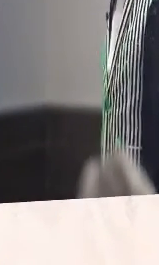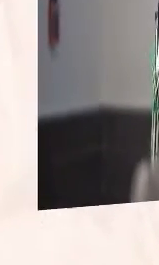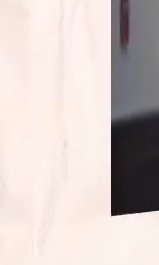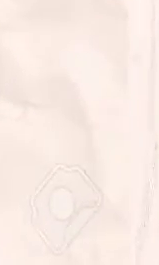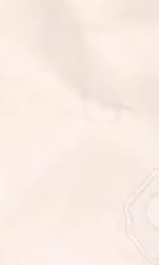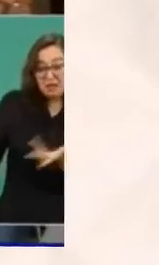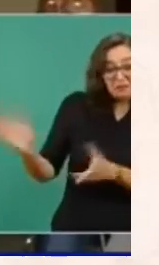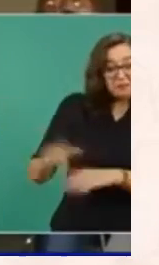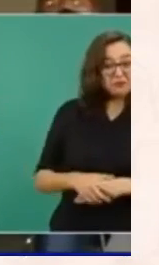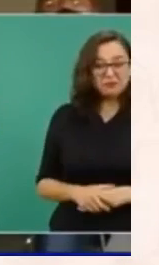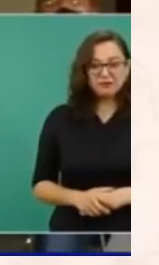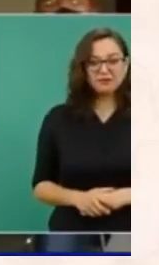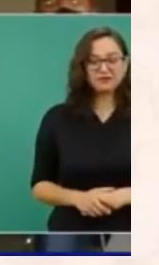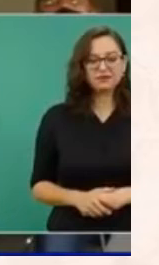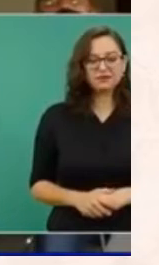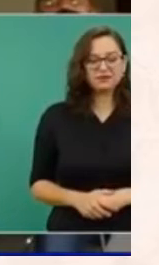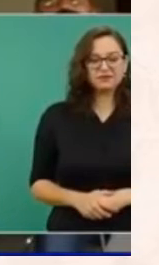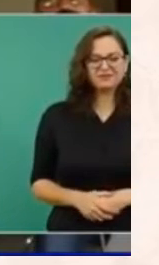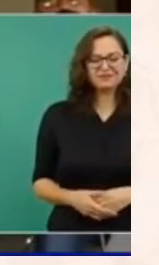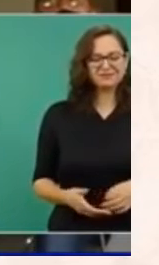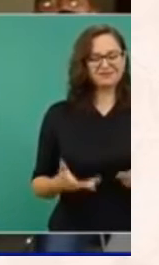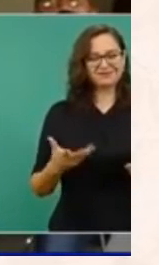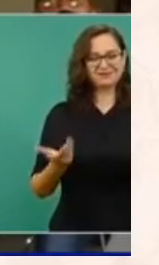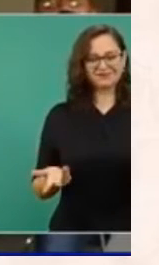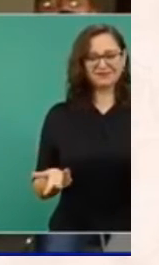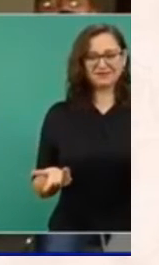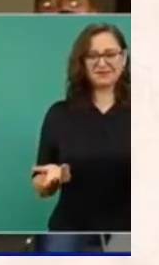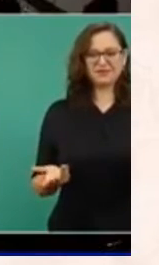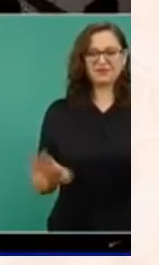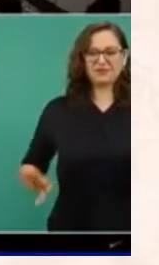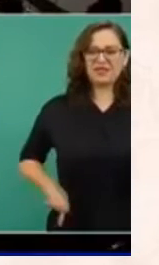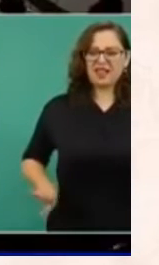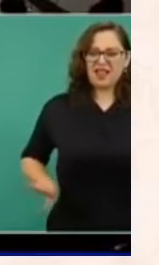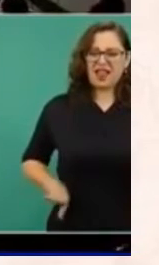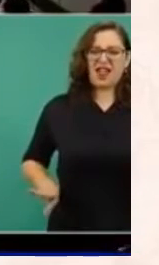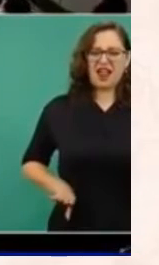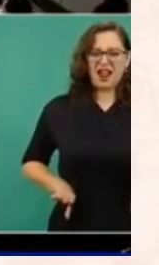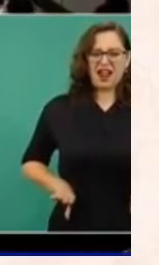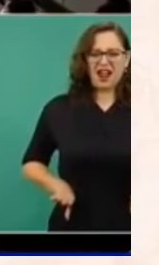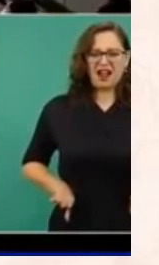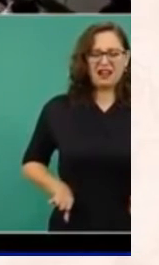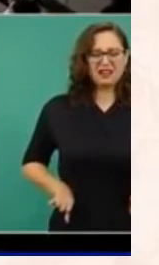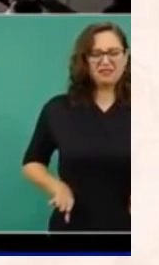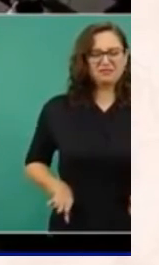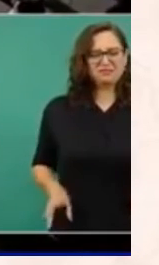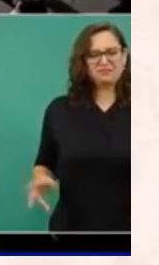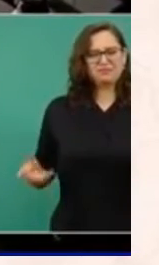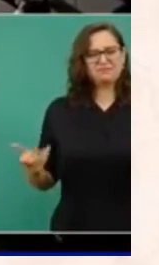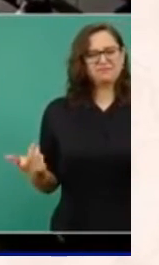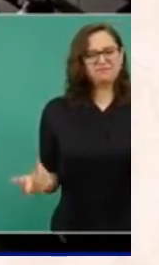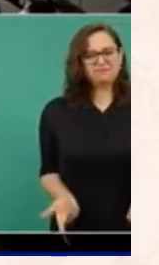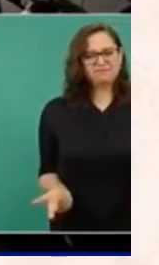Y bueno, esta clase de actitudes y de, digamos,